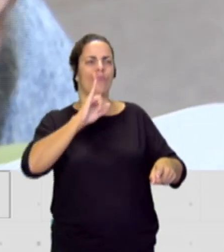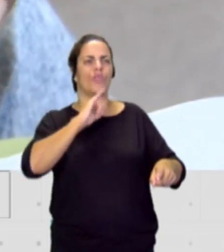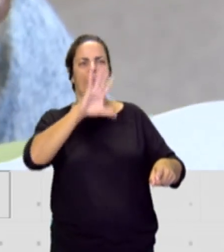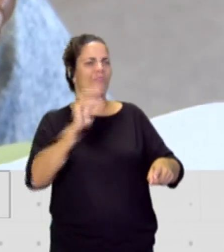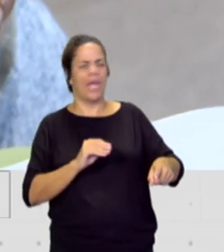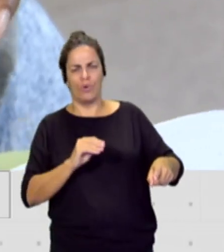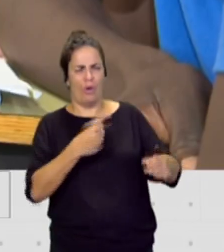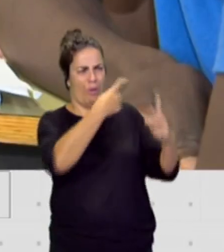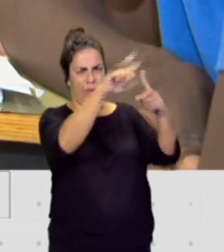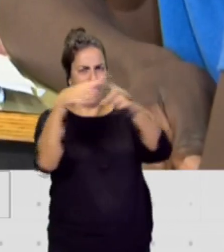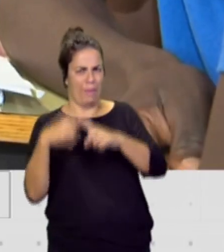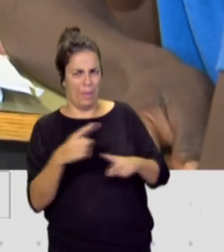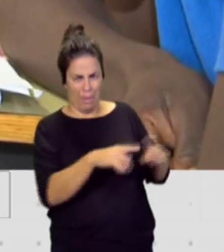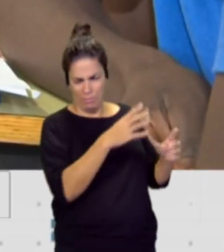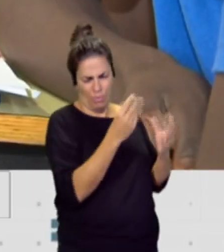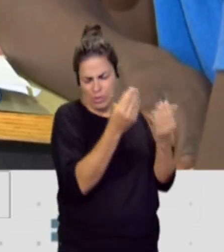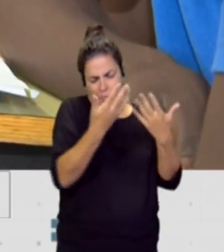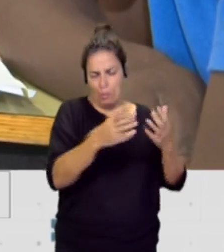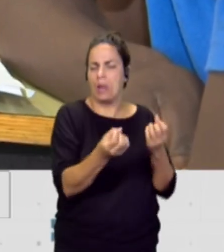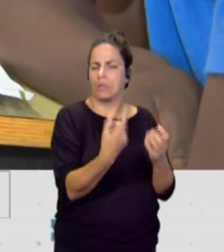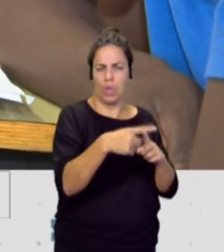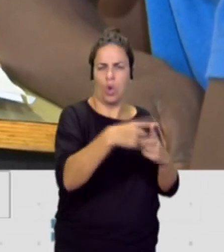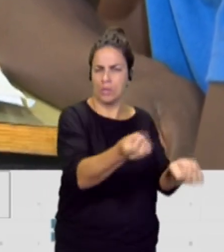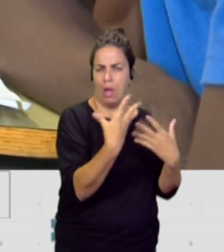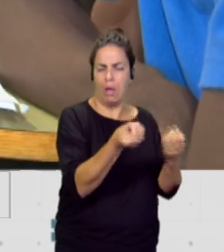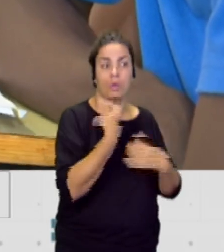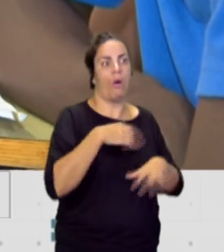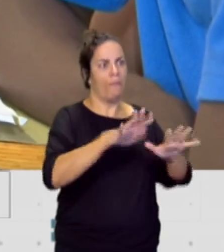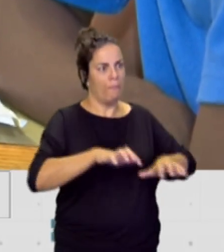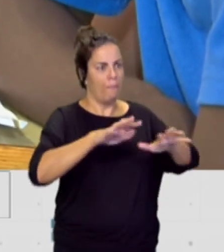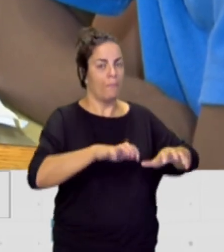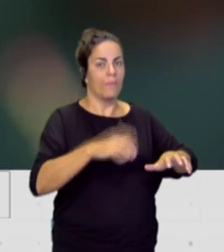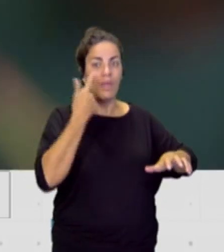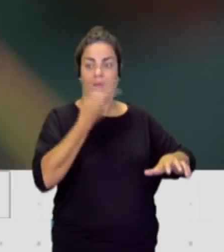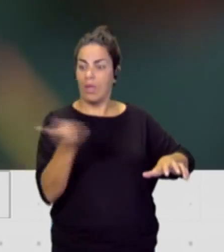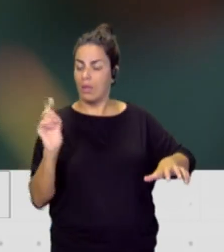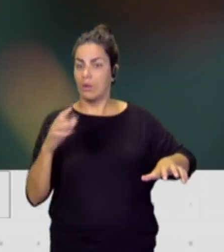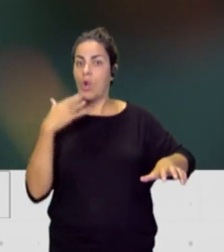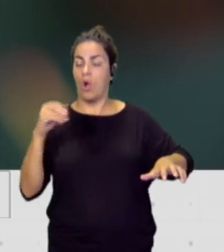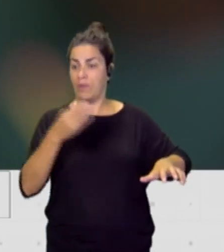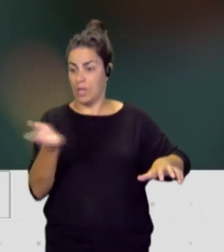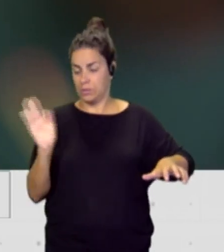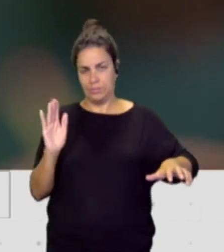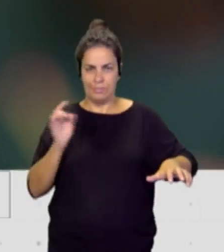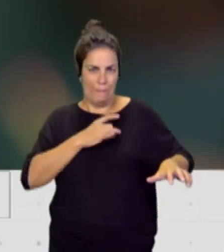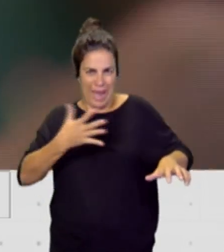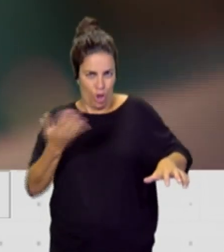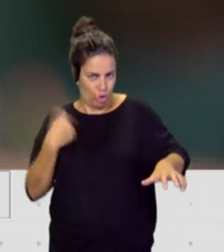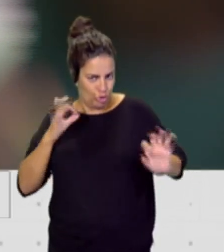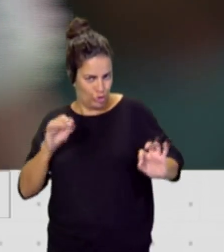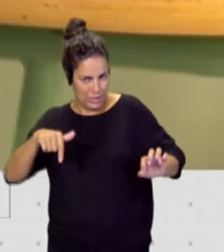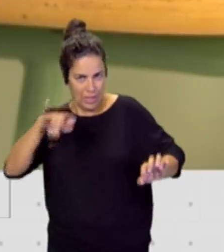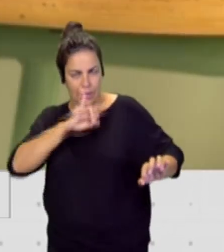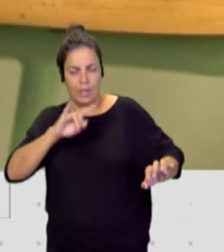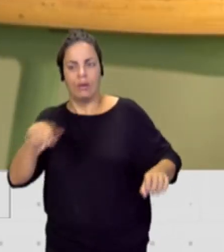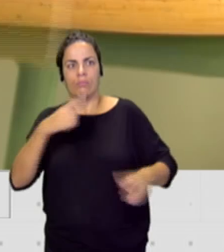cómo los chicos de su alrededor, de su alrededor, los blancos, nosotros, los calcuásicos, nos quedamos con la boca abierta y habían aprendido un